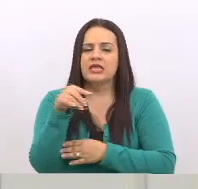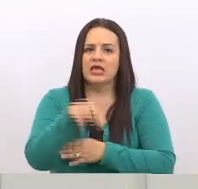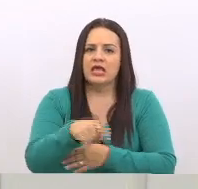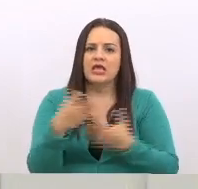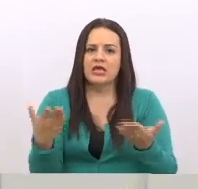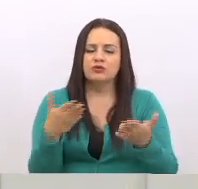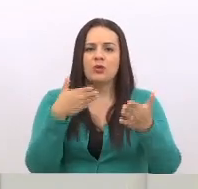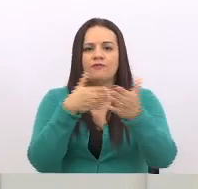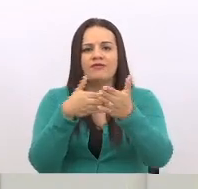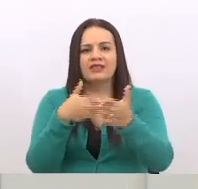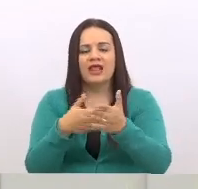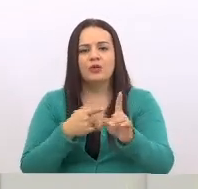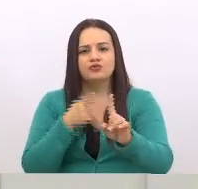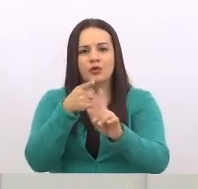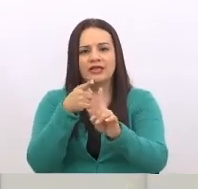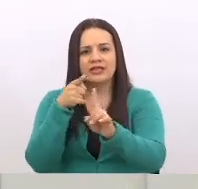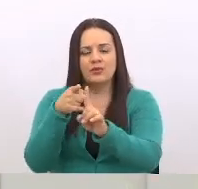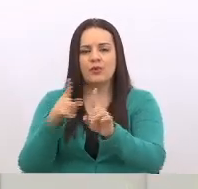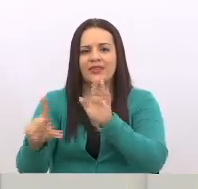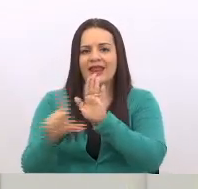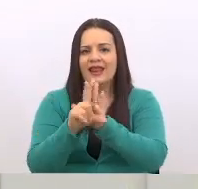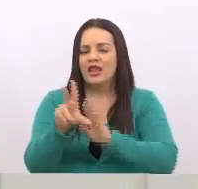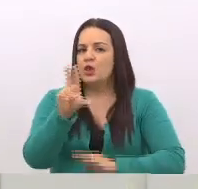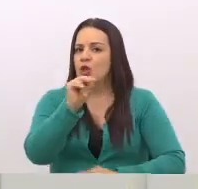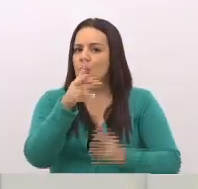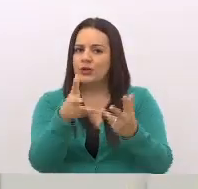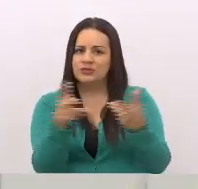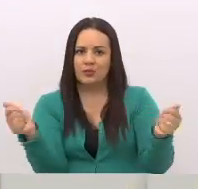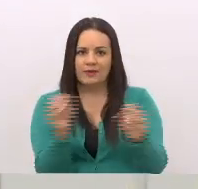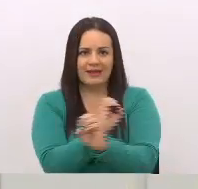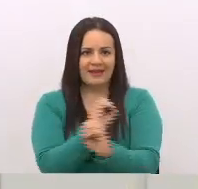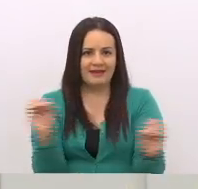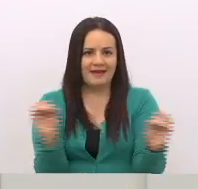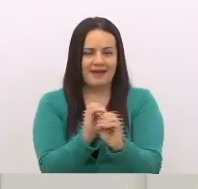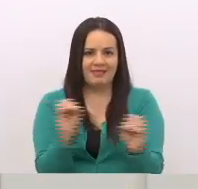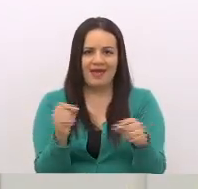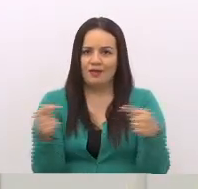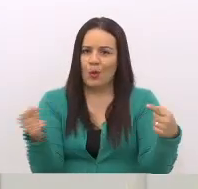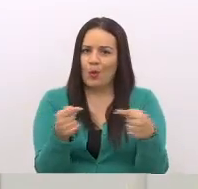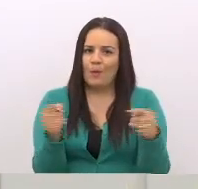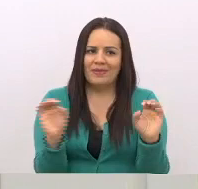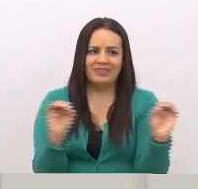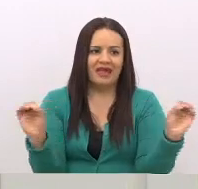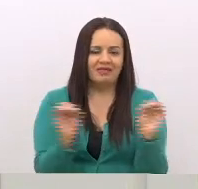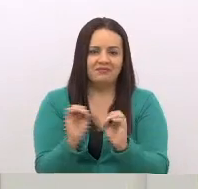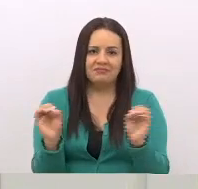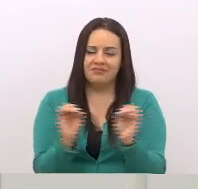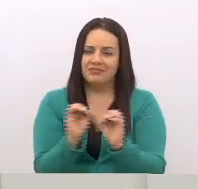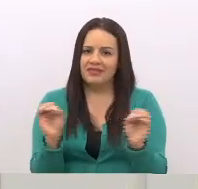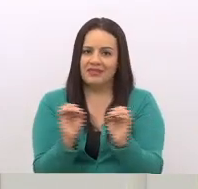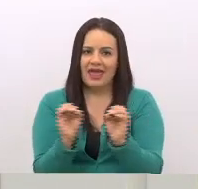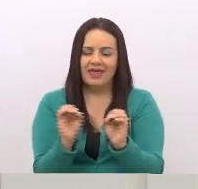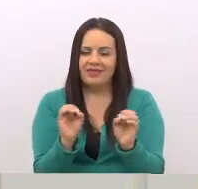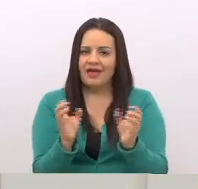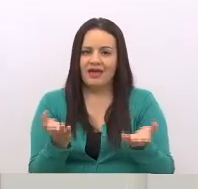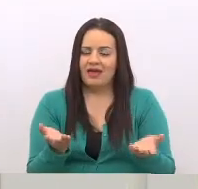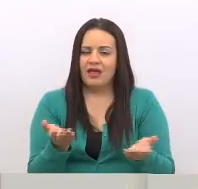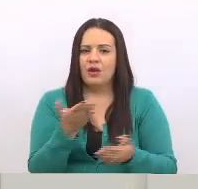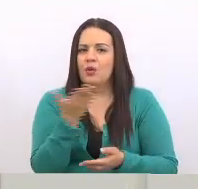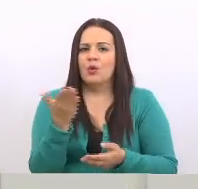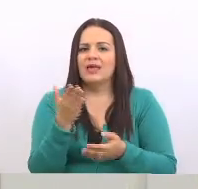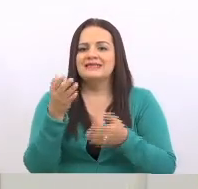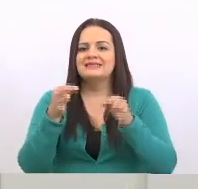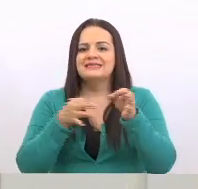los objetivos de la ley y que no resuelven nada, ni combaten en nada lo que se está